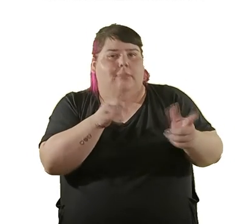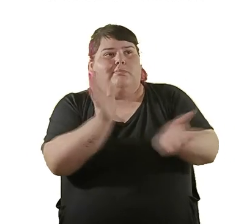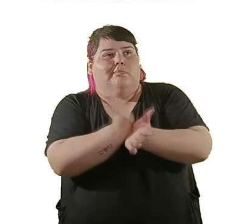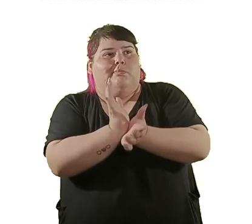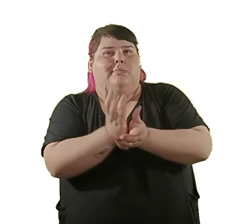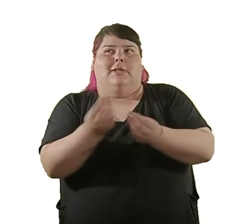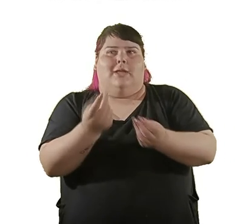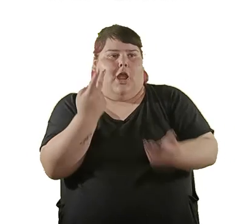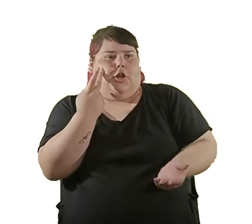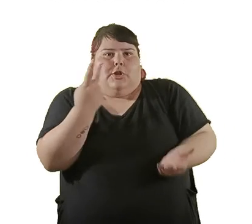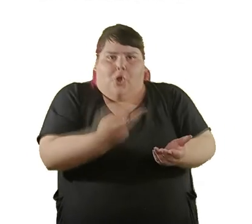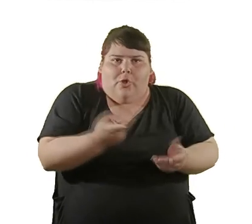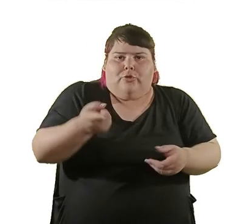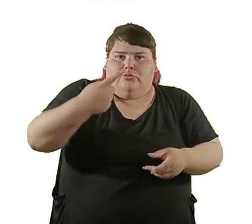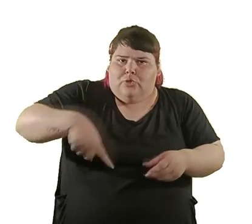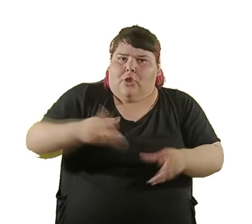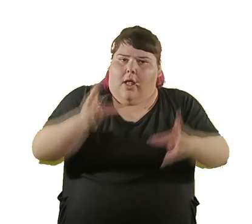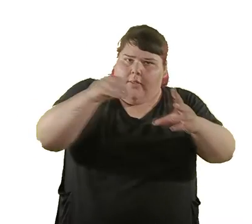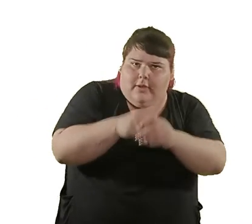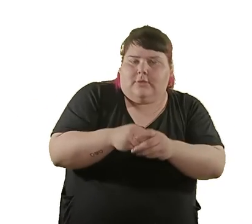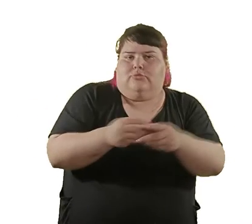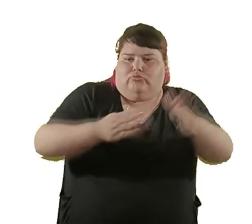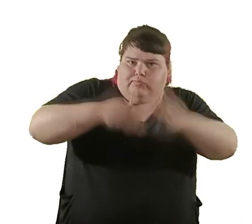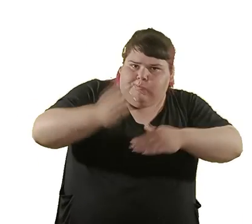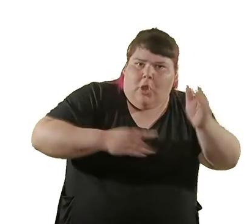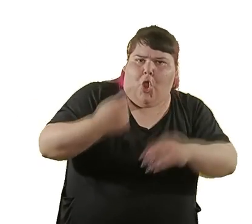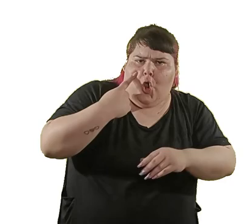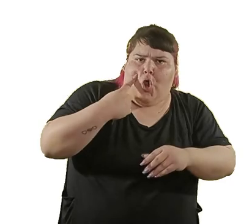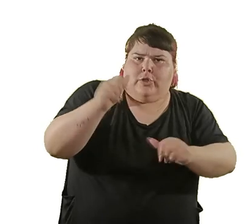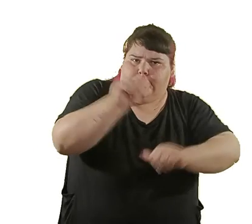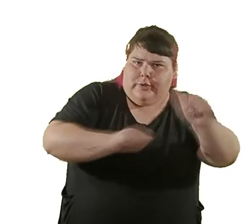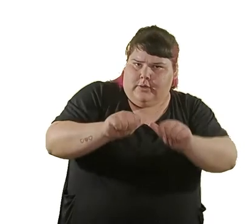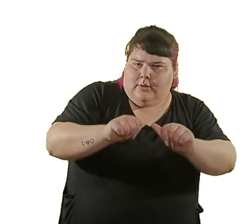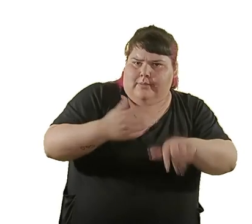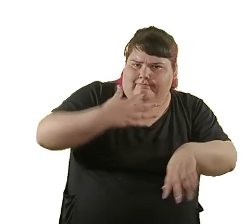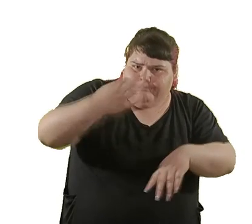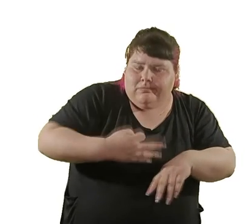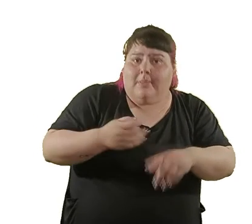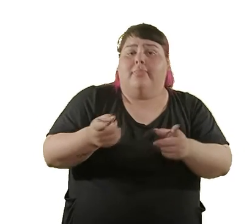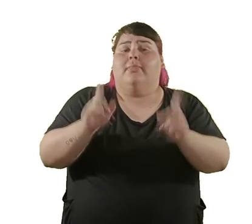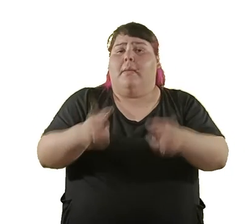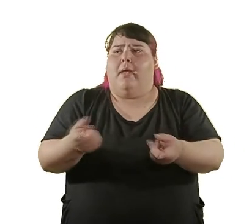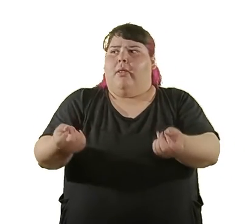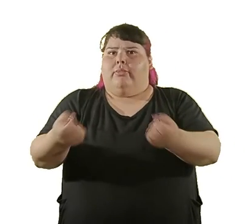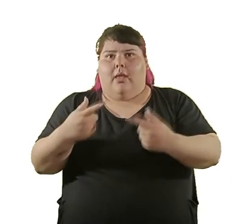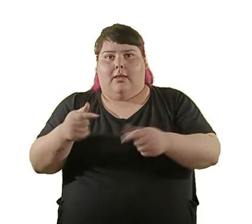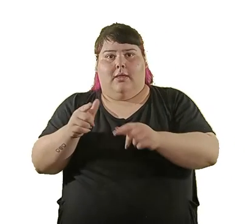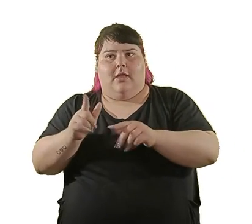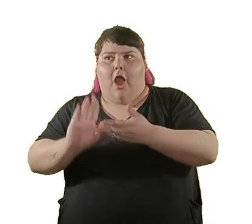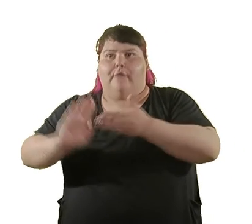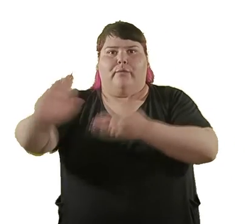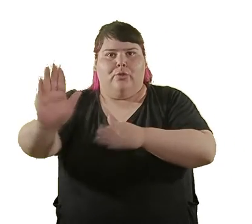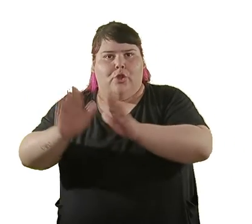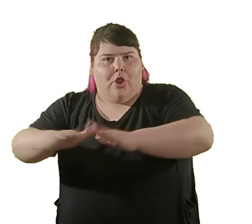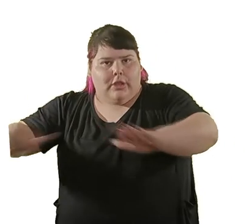somos parte de la construcción del conocimiento científico, que eso sin dudas es así, además sirve también para inspirar a las que van a venir, para decirles,